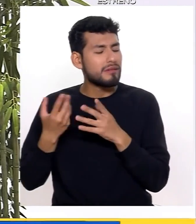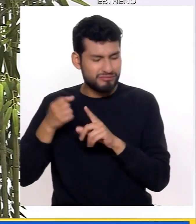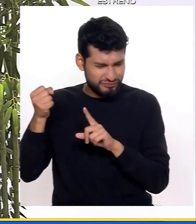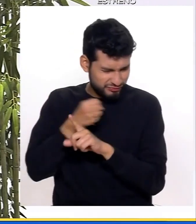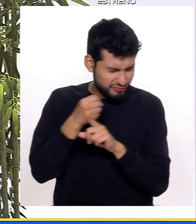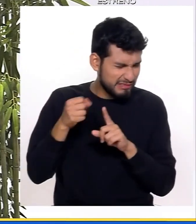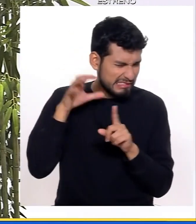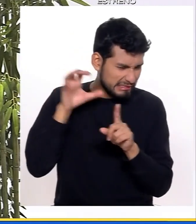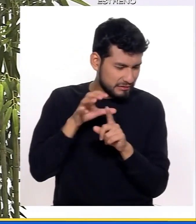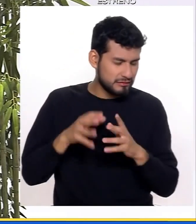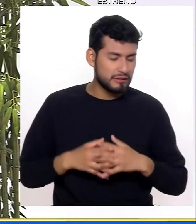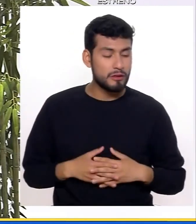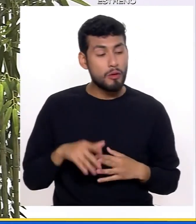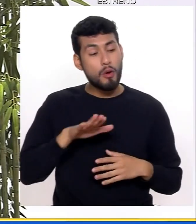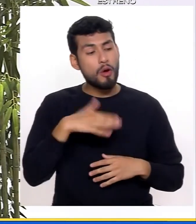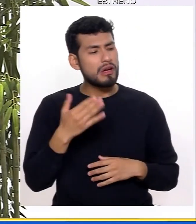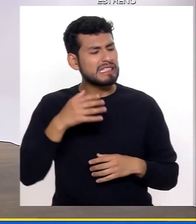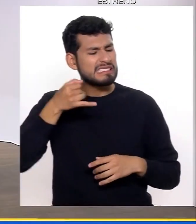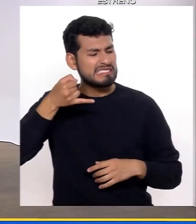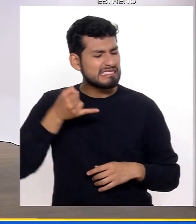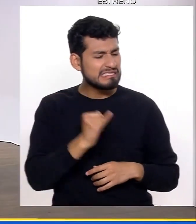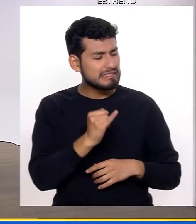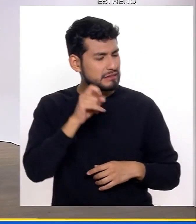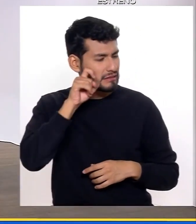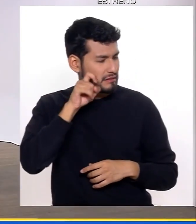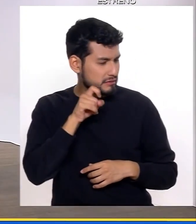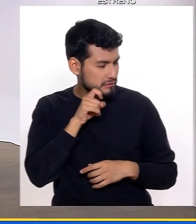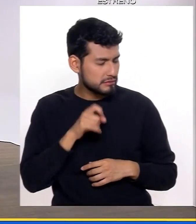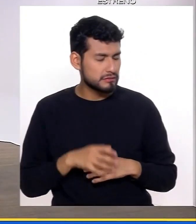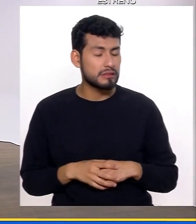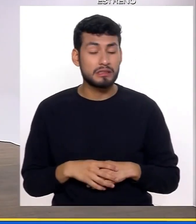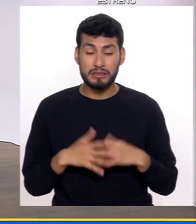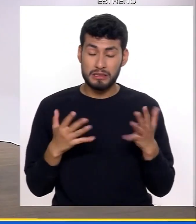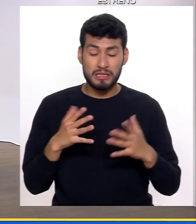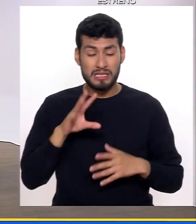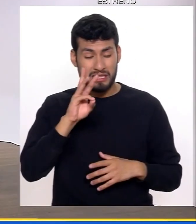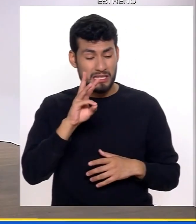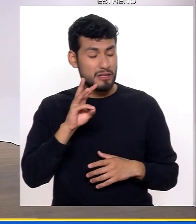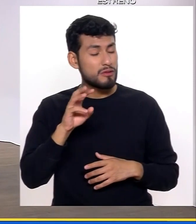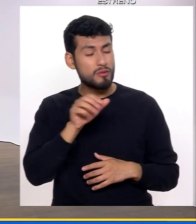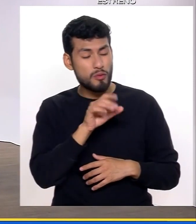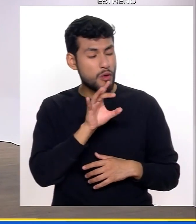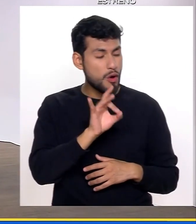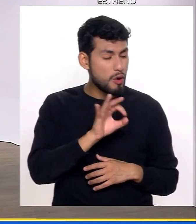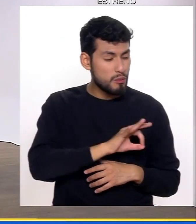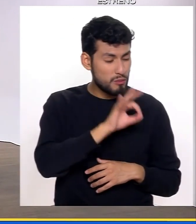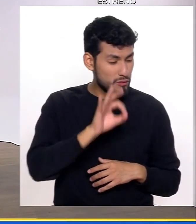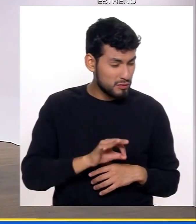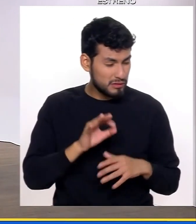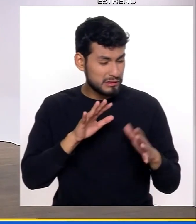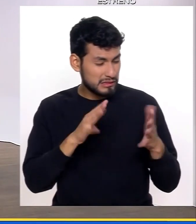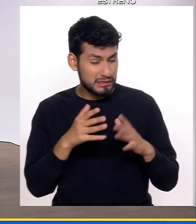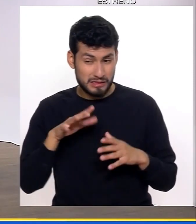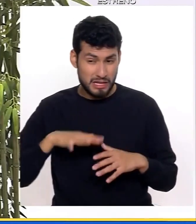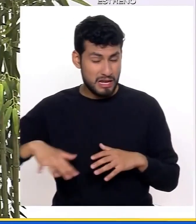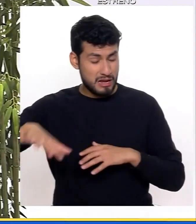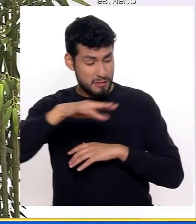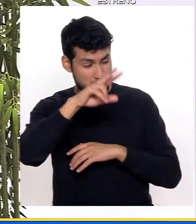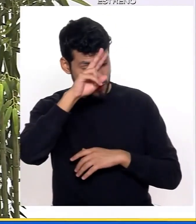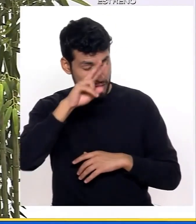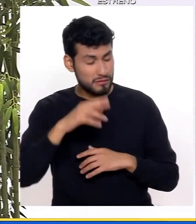Tercero, la violencia, por ejemplo, sexual. Estamos entre 6 y 8% en la data, digamos, nacional.